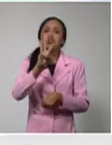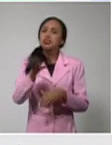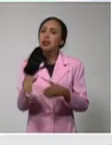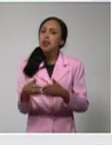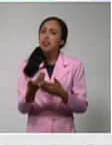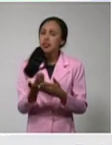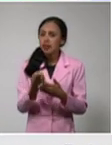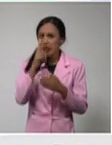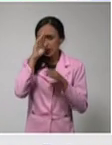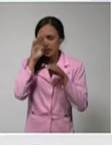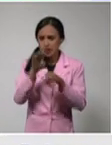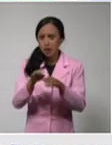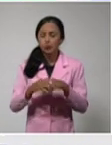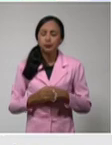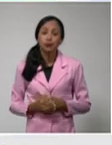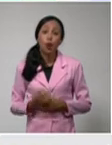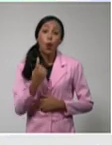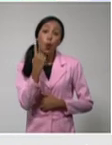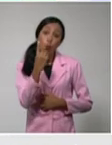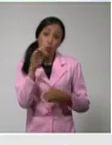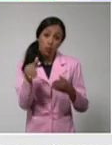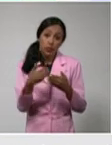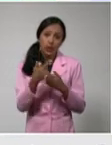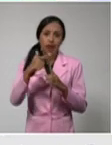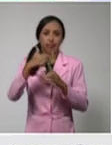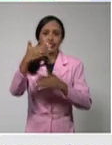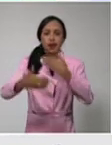uno de ellos en terapia intensiva.